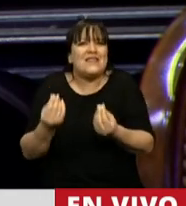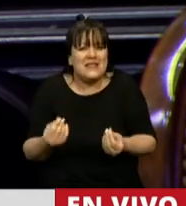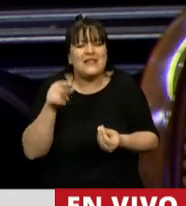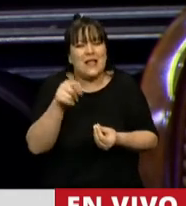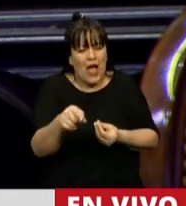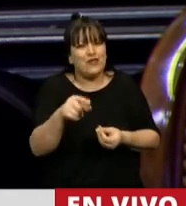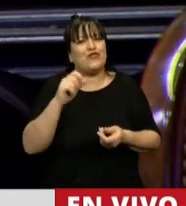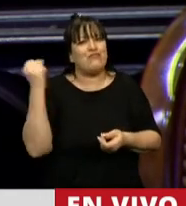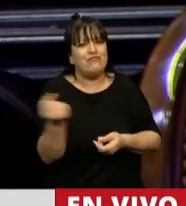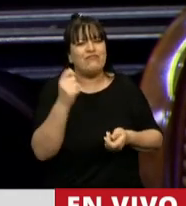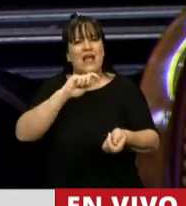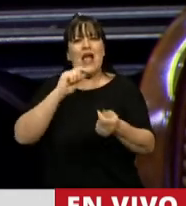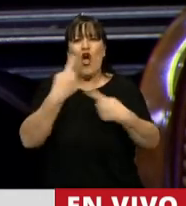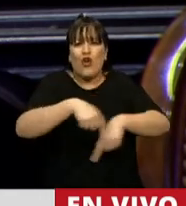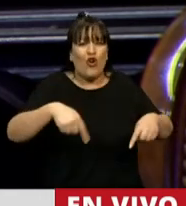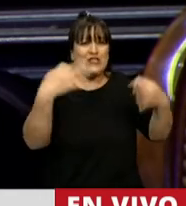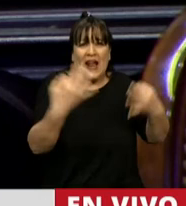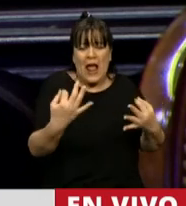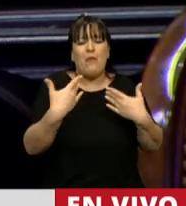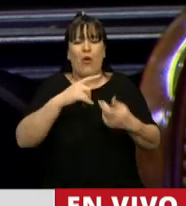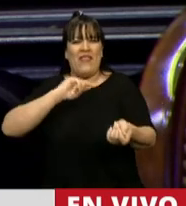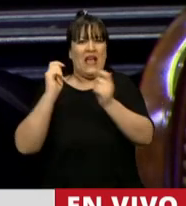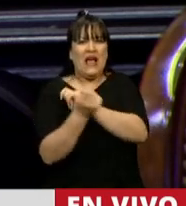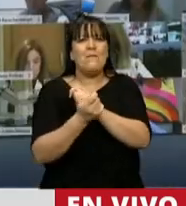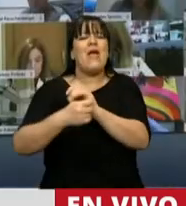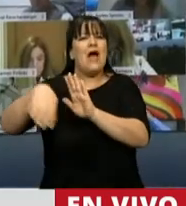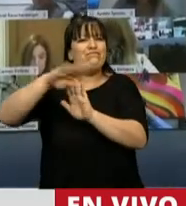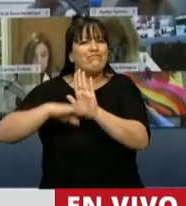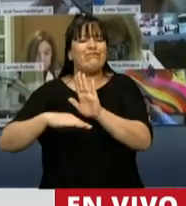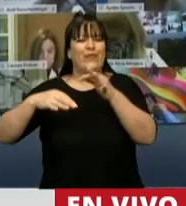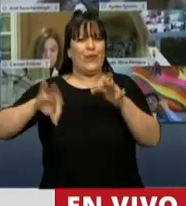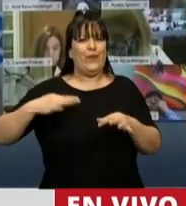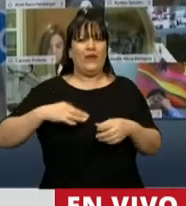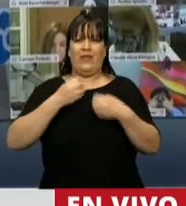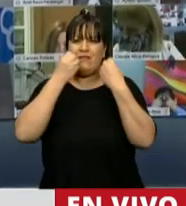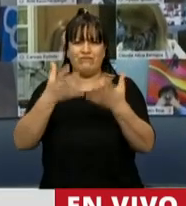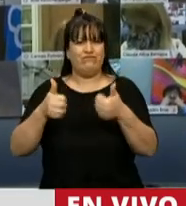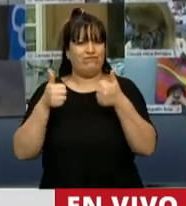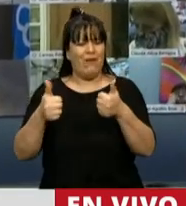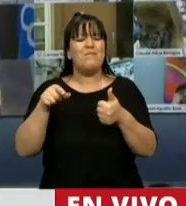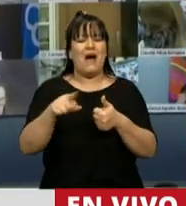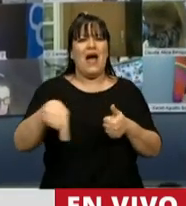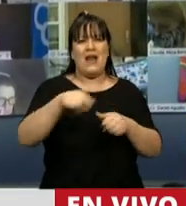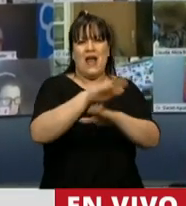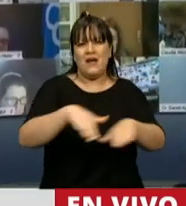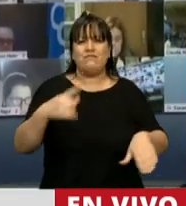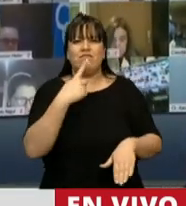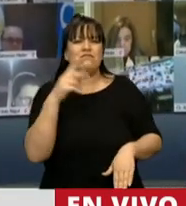transformar las crueles realidades en condiciones de vida dignas para todos los niños, niñas y adolescentes de nuestro país.